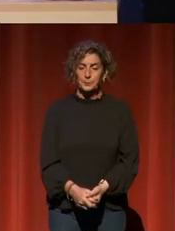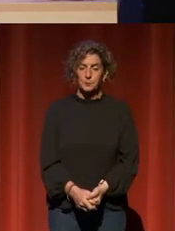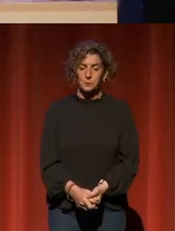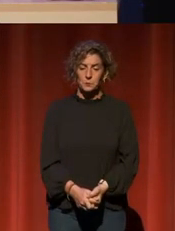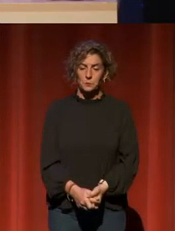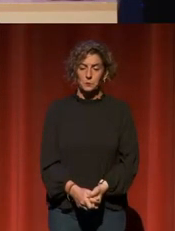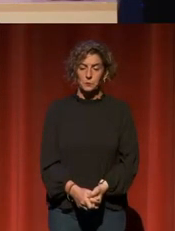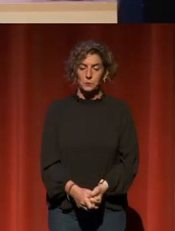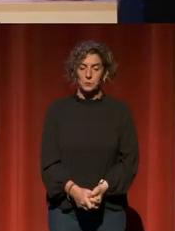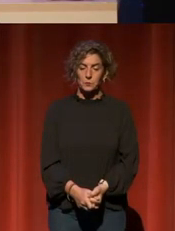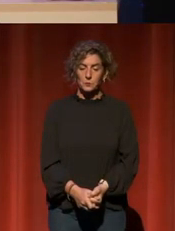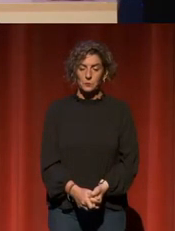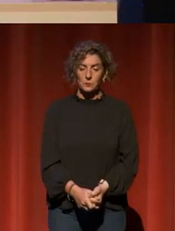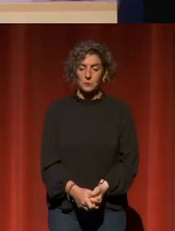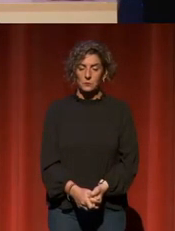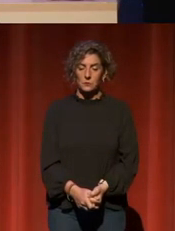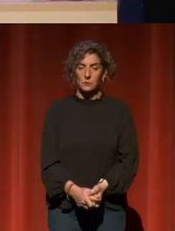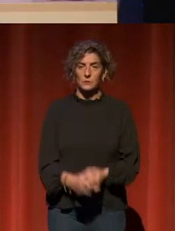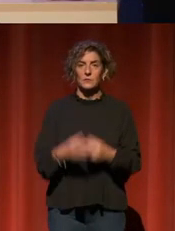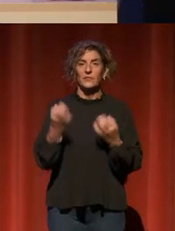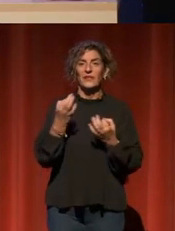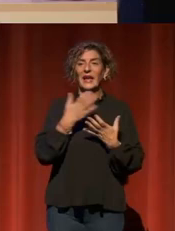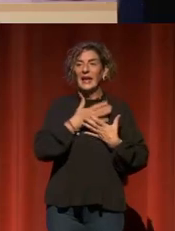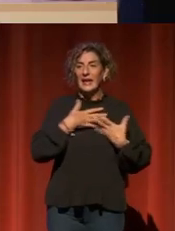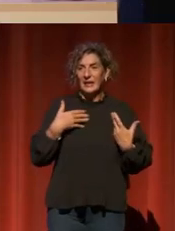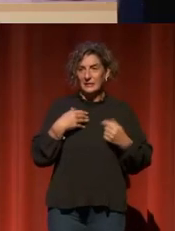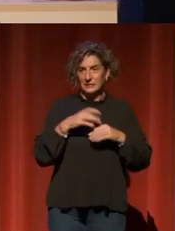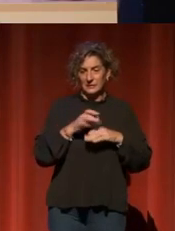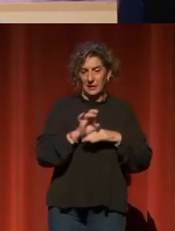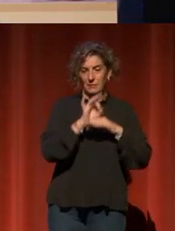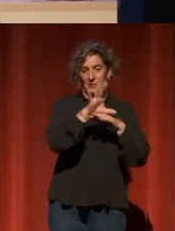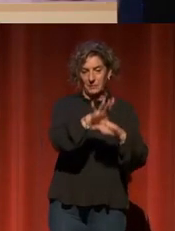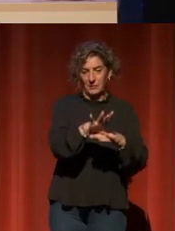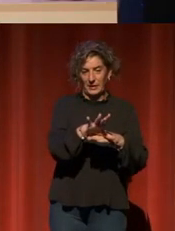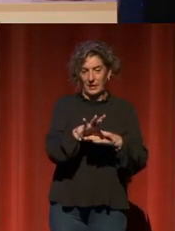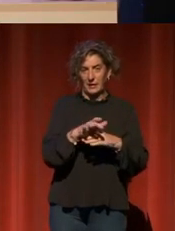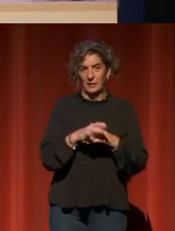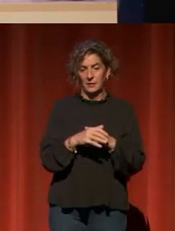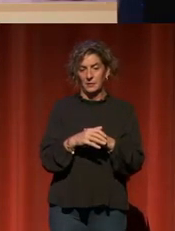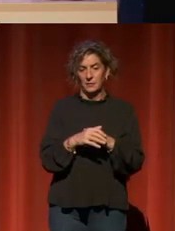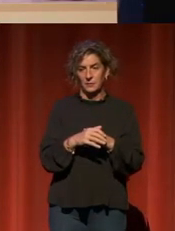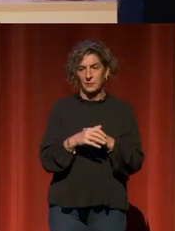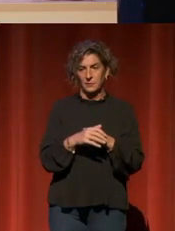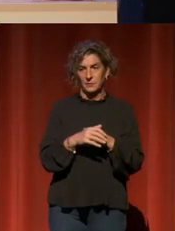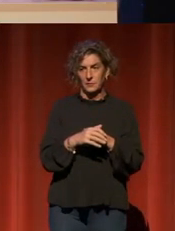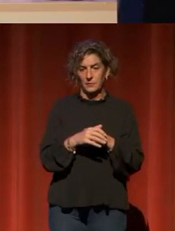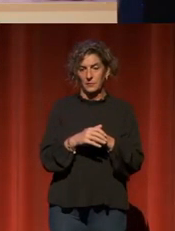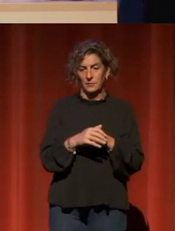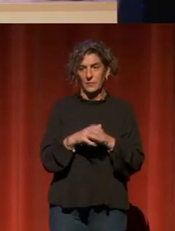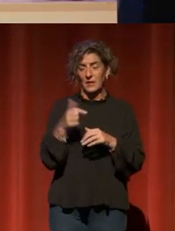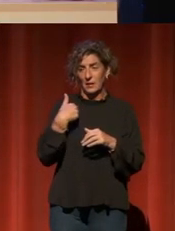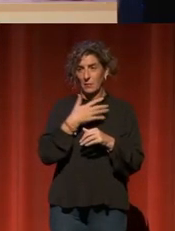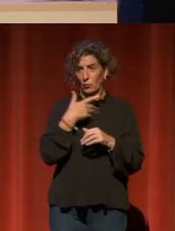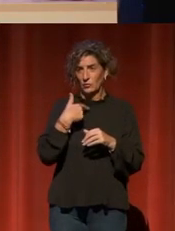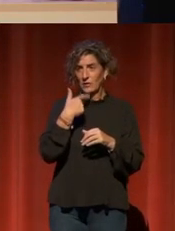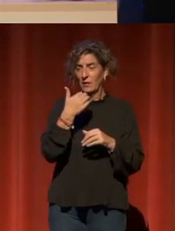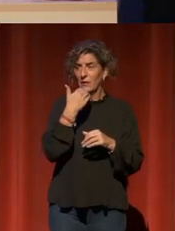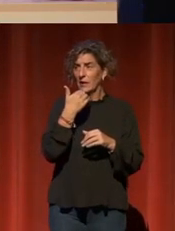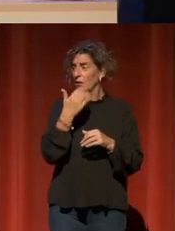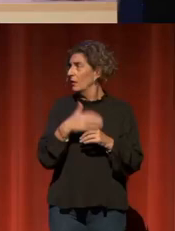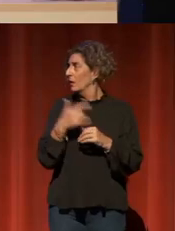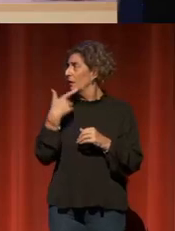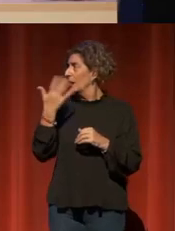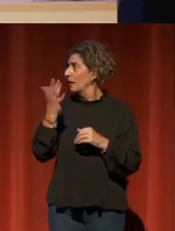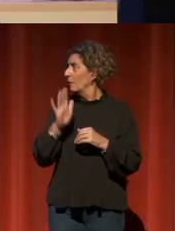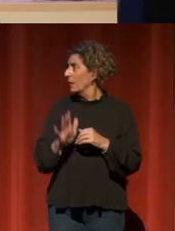y conjuntos de datos que queráis enviar a Europeana. Y, por cierto, me gustaría decir algo. Parece que en